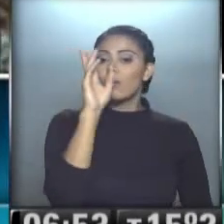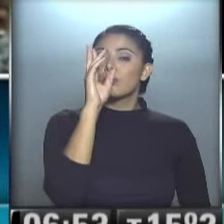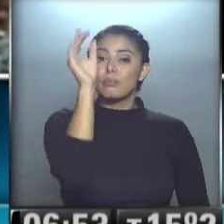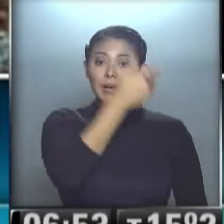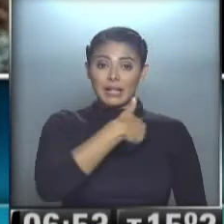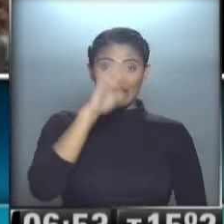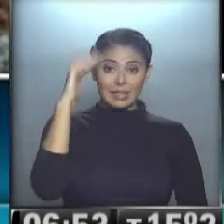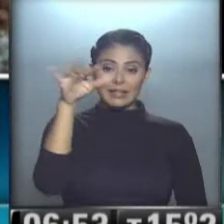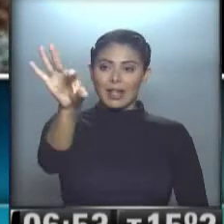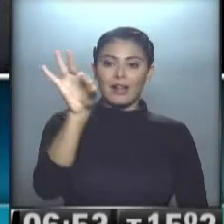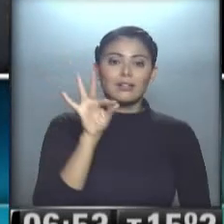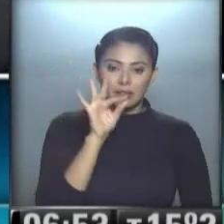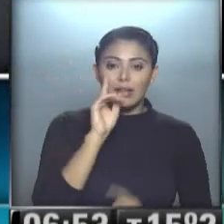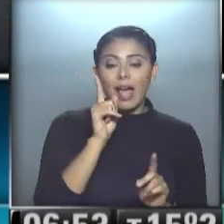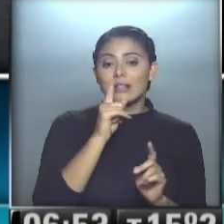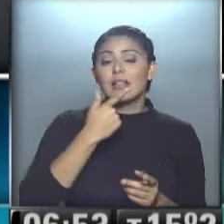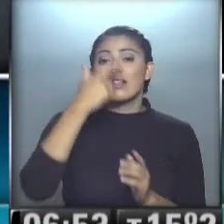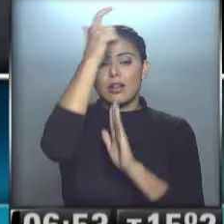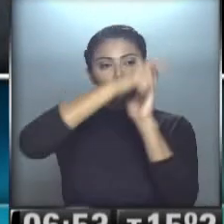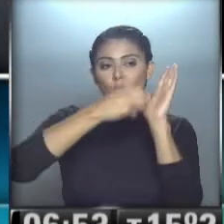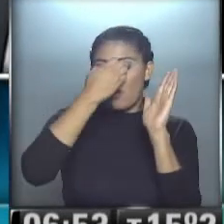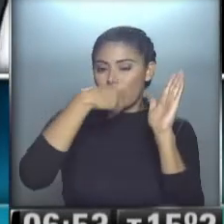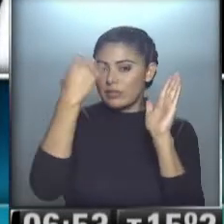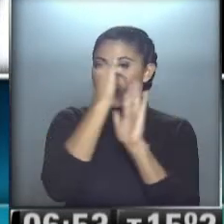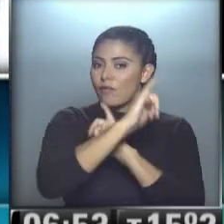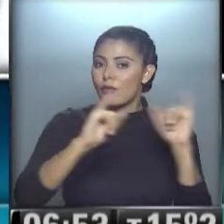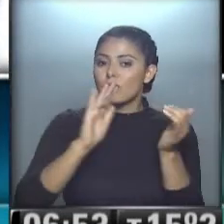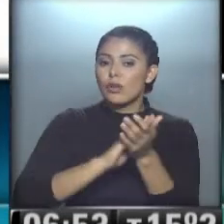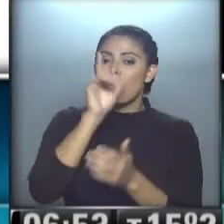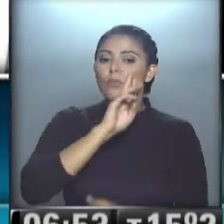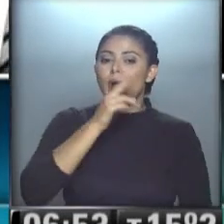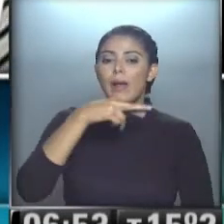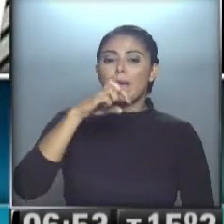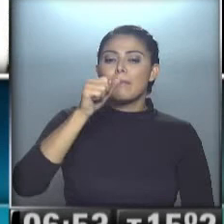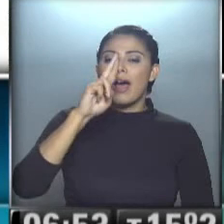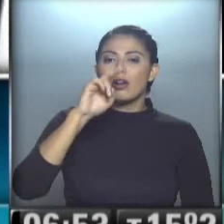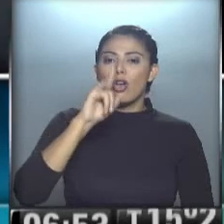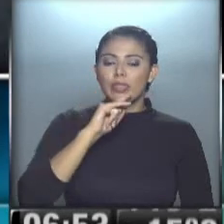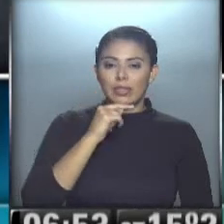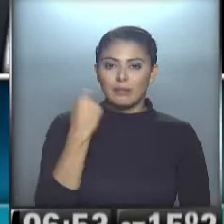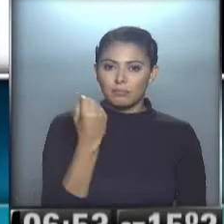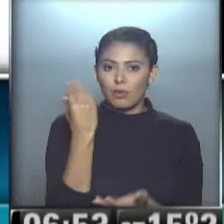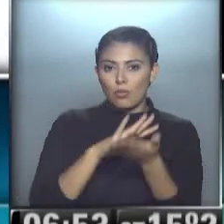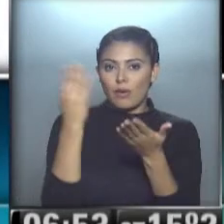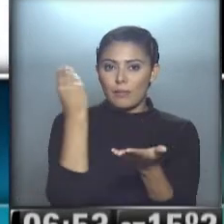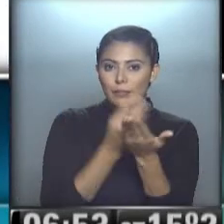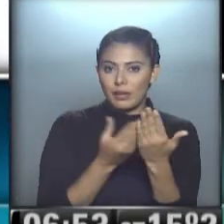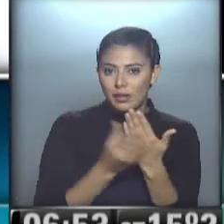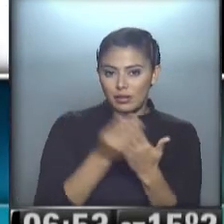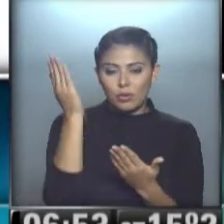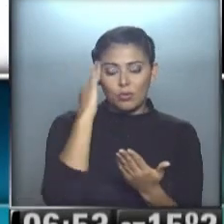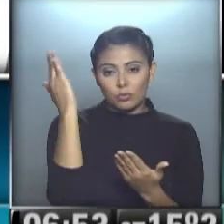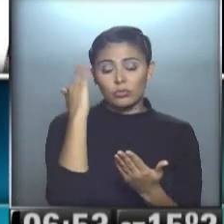por la Presidenta Cristina Fernández y por resolución publicada en el Boletín Oficial, la Teresa Parodi. Como Ministra de Cultura, la medida destaca la trascendencia que la cultura